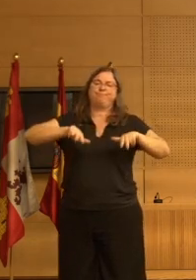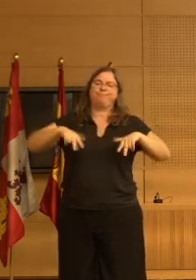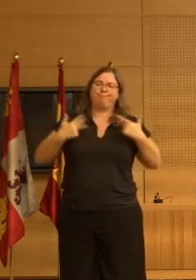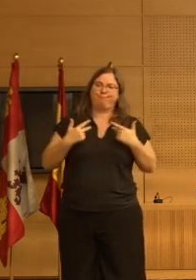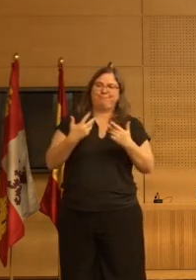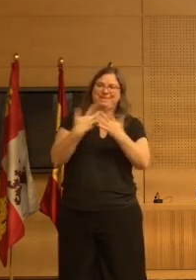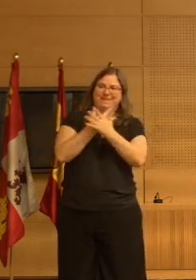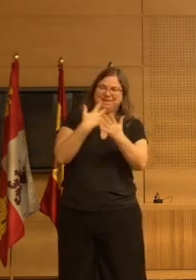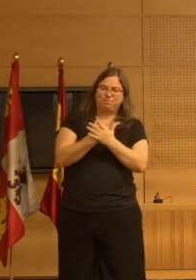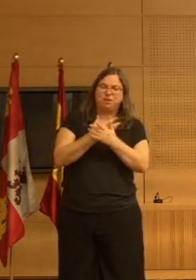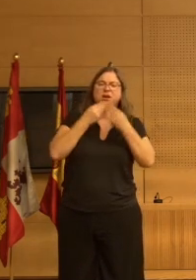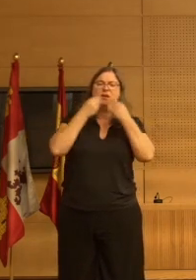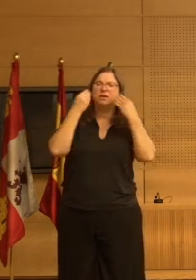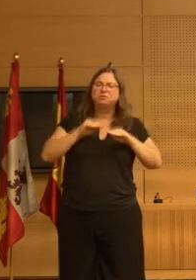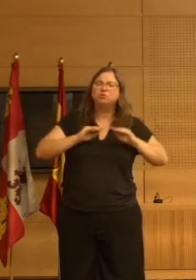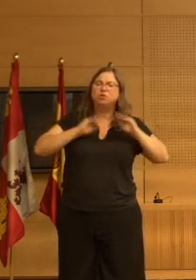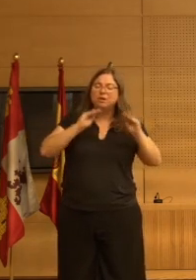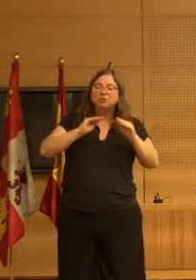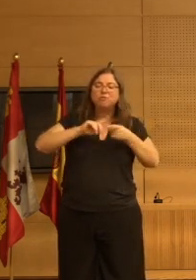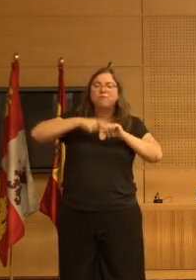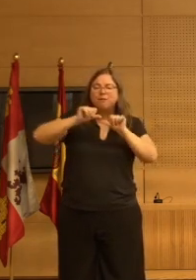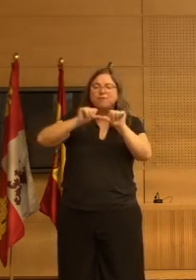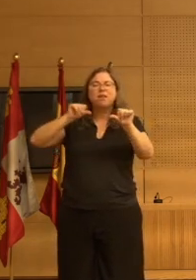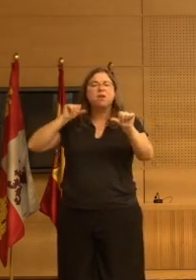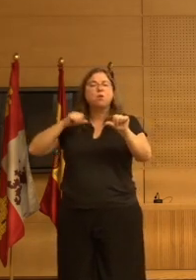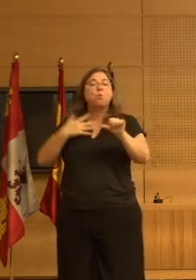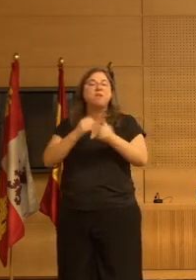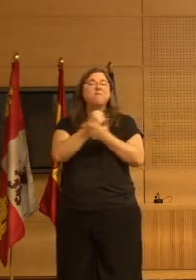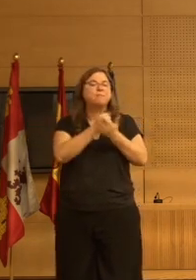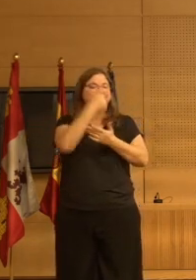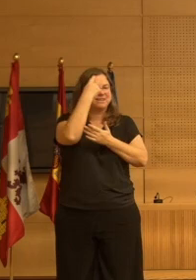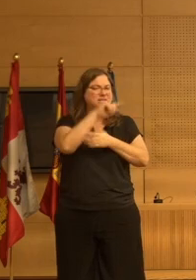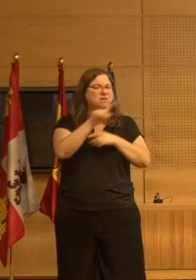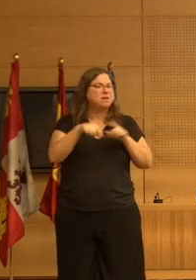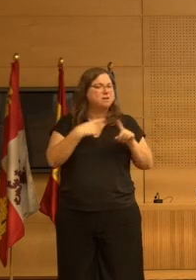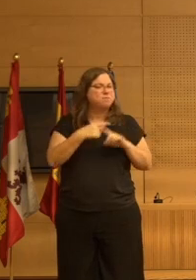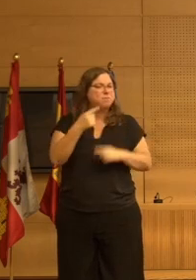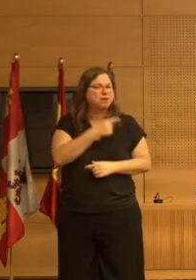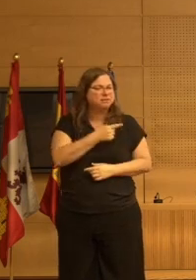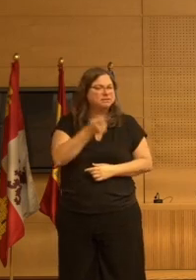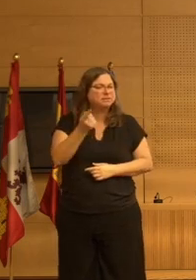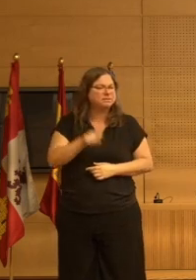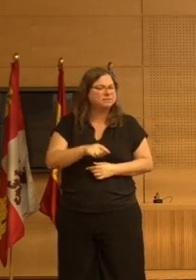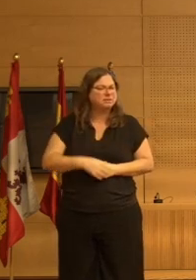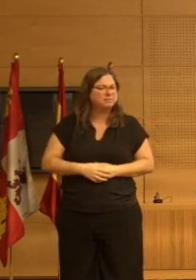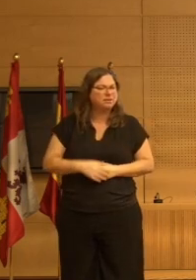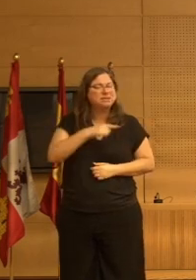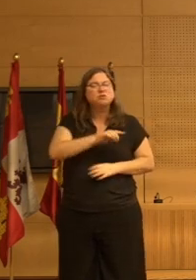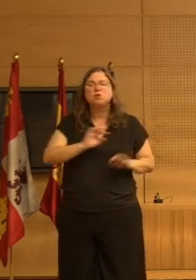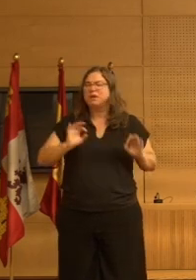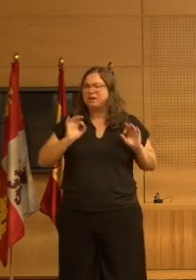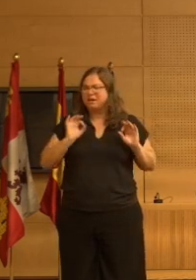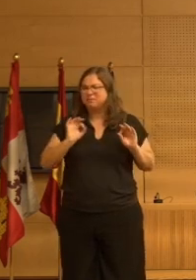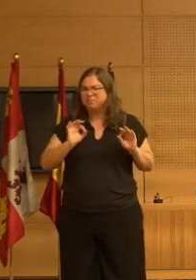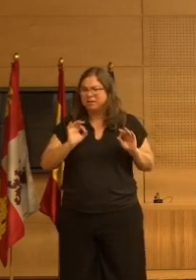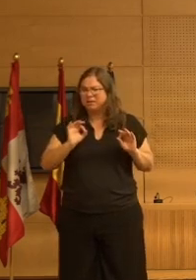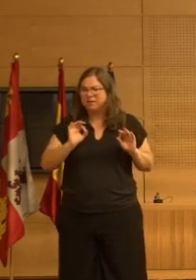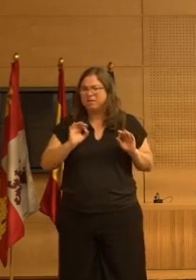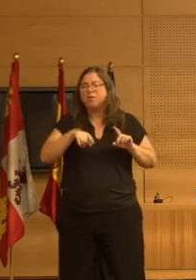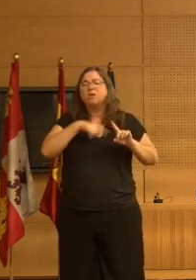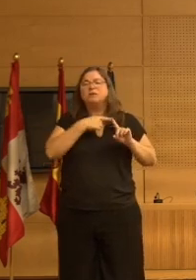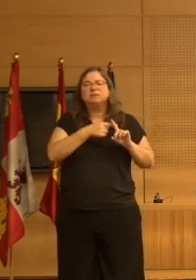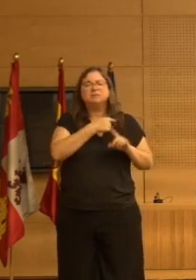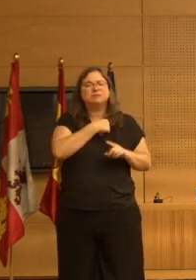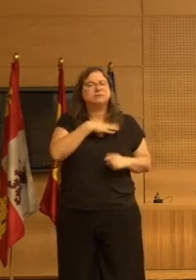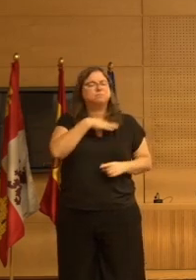custodia y desecho de psicofármacos para la farmacia de la residencia y por último esto es también absolutamente específico y único de CROME